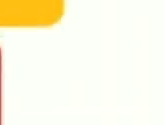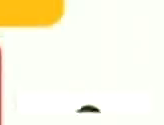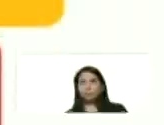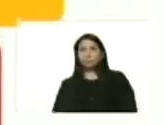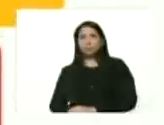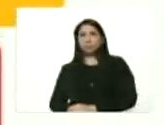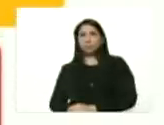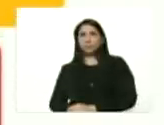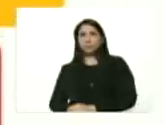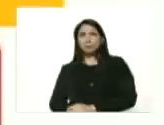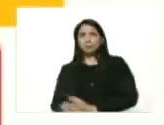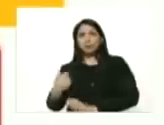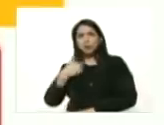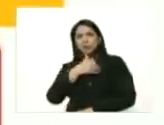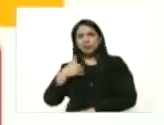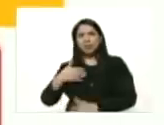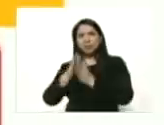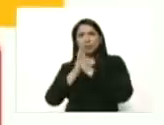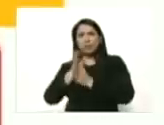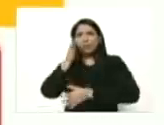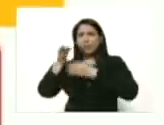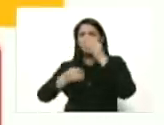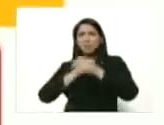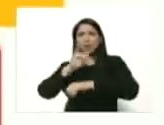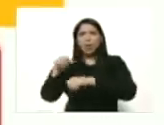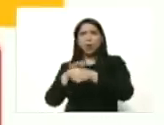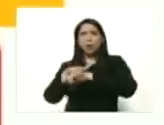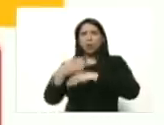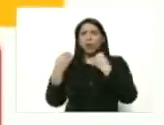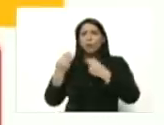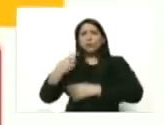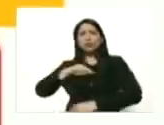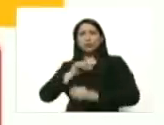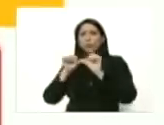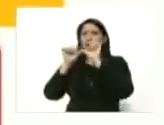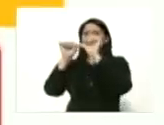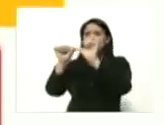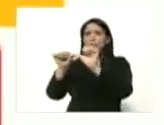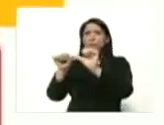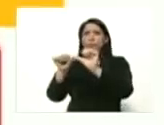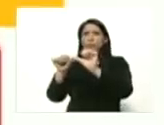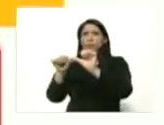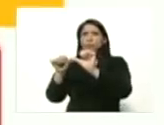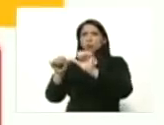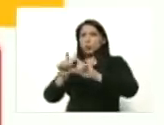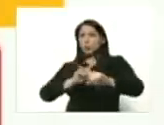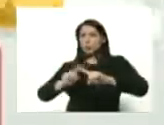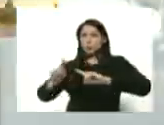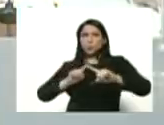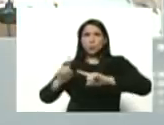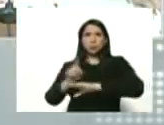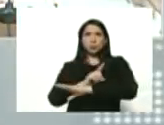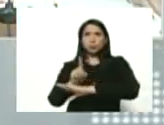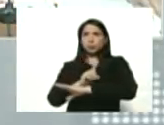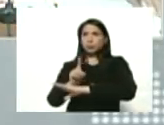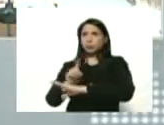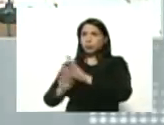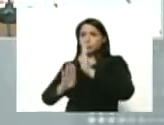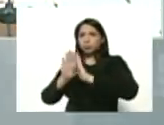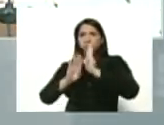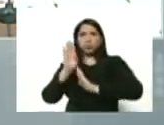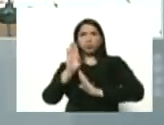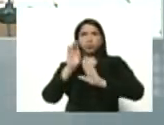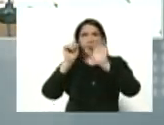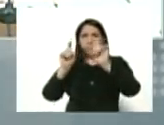Jorge Rodríguez sobre como nosotros mantenemos el ritmo de pruebas de crecimiento de